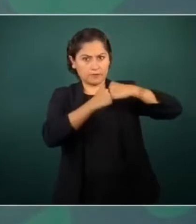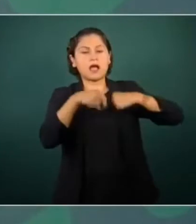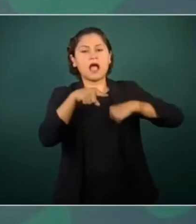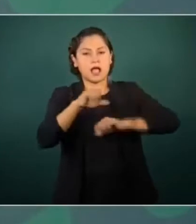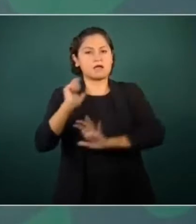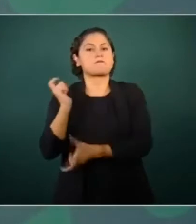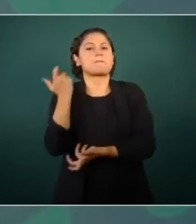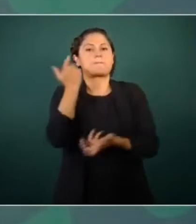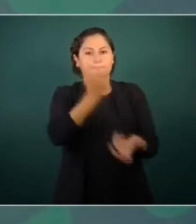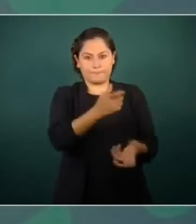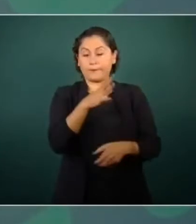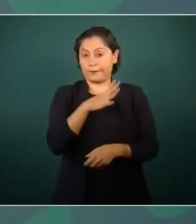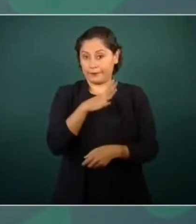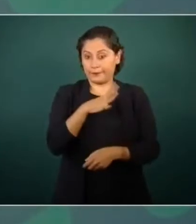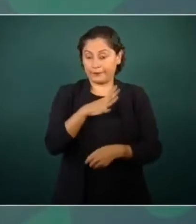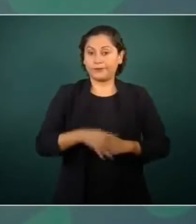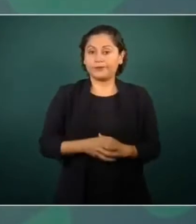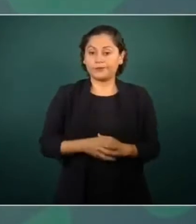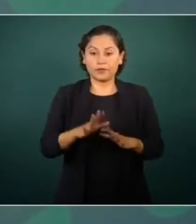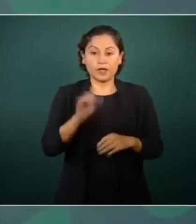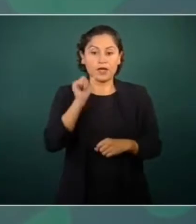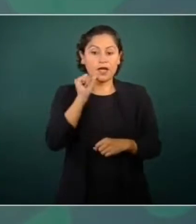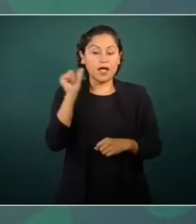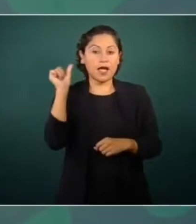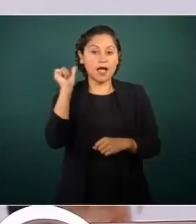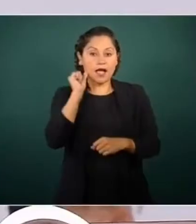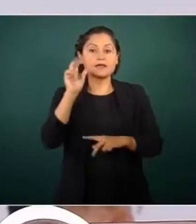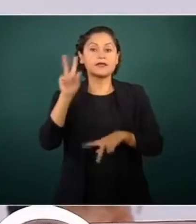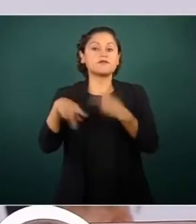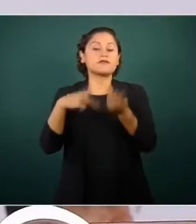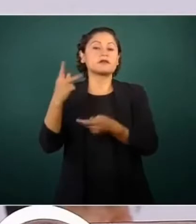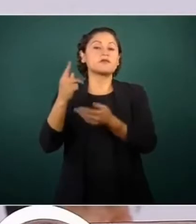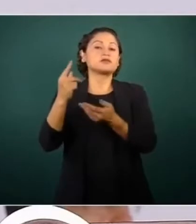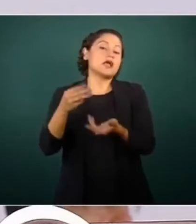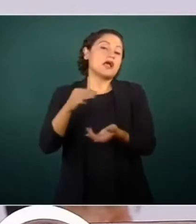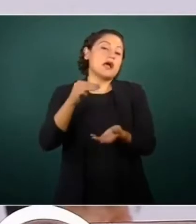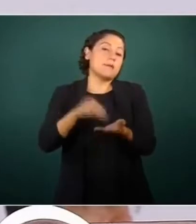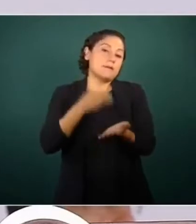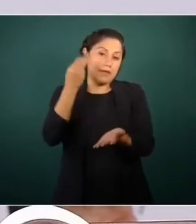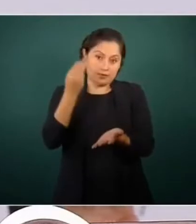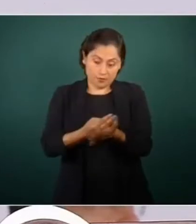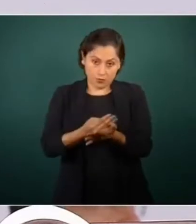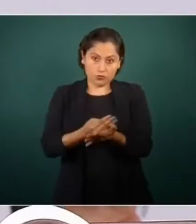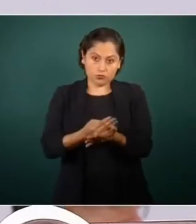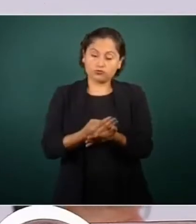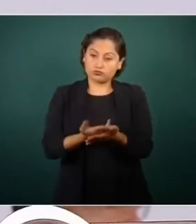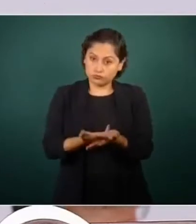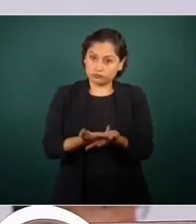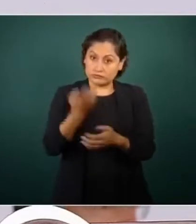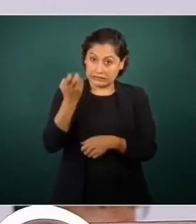Ayer estuvimos en Matamoros y se inauguraron